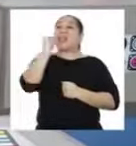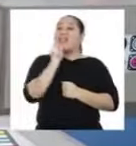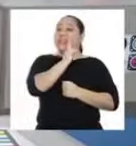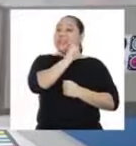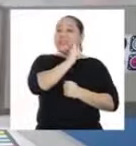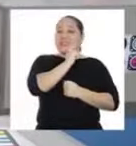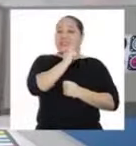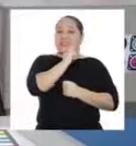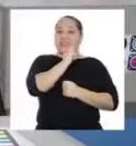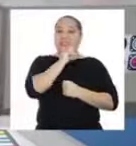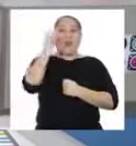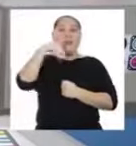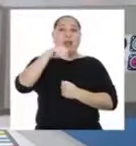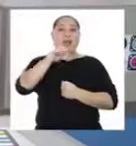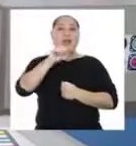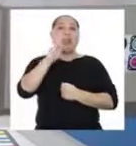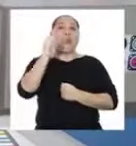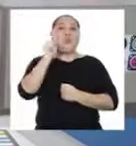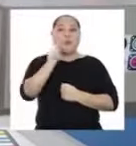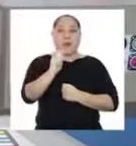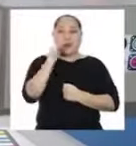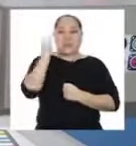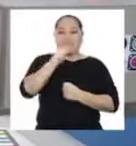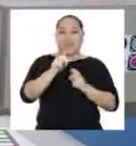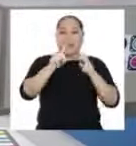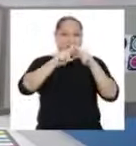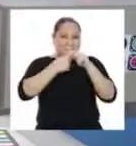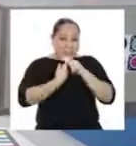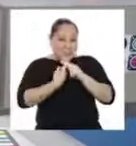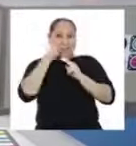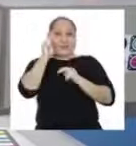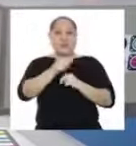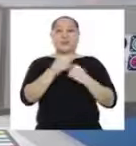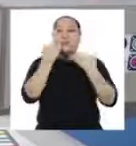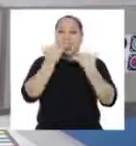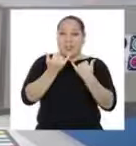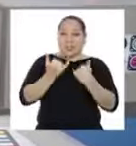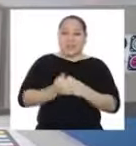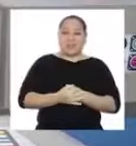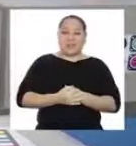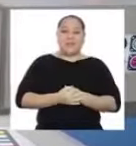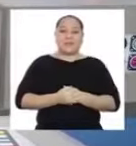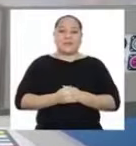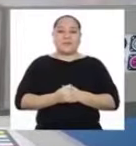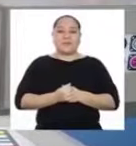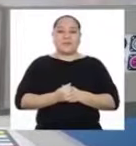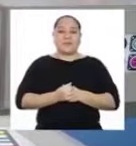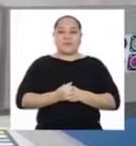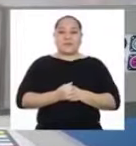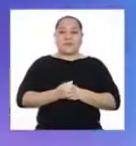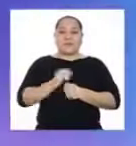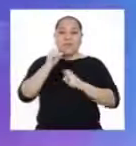¡Entonces, Macabot! ¡Empecemos de una vez!